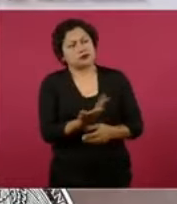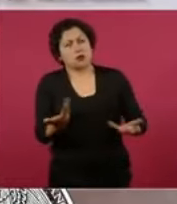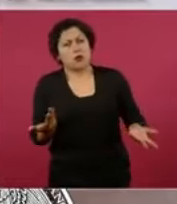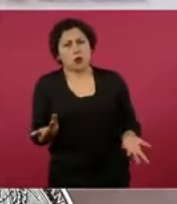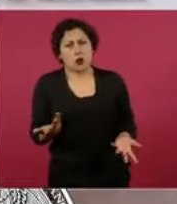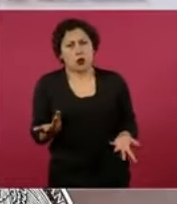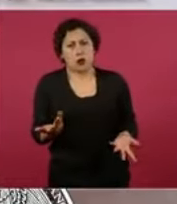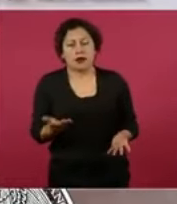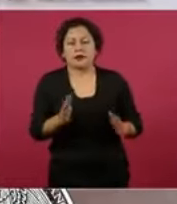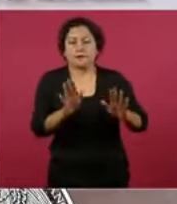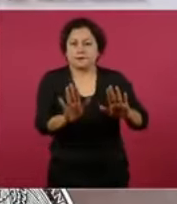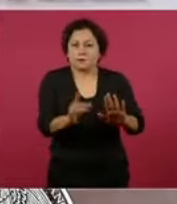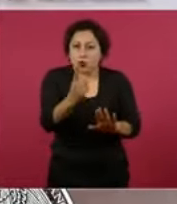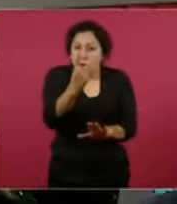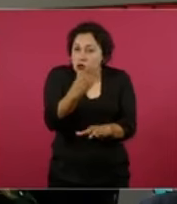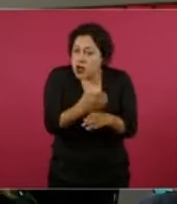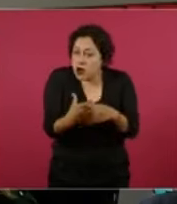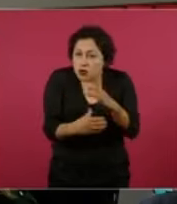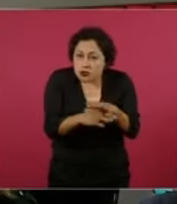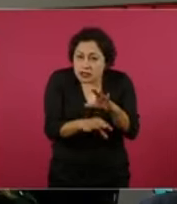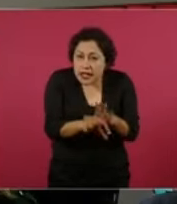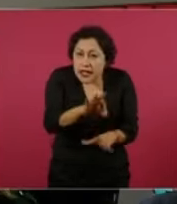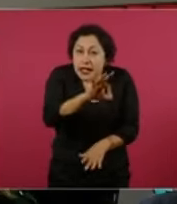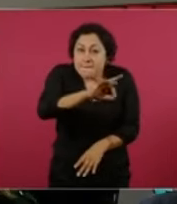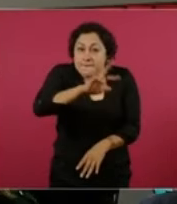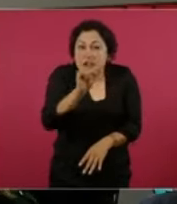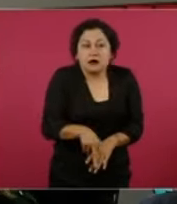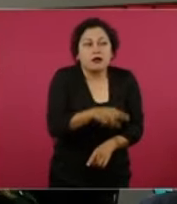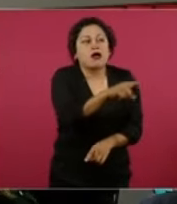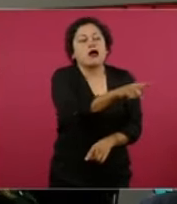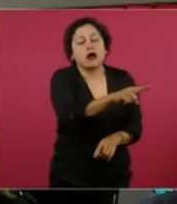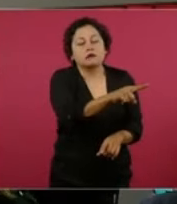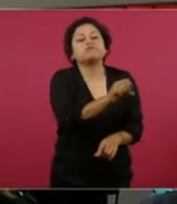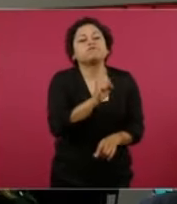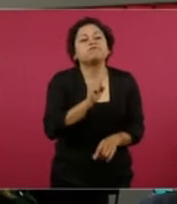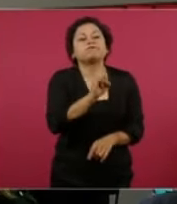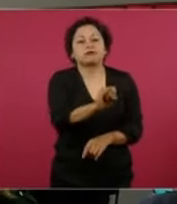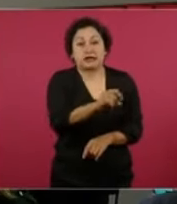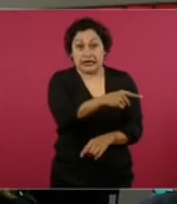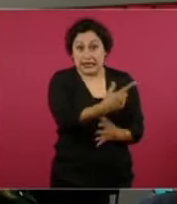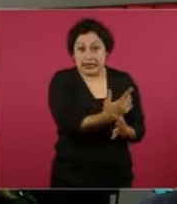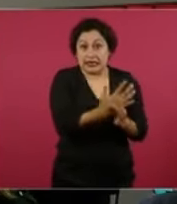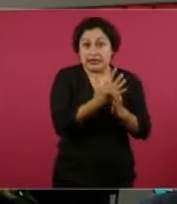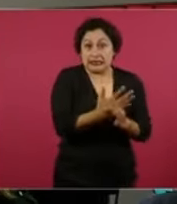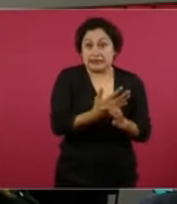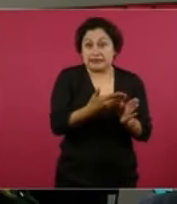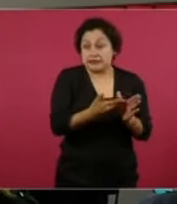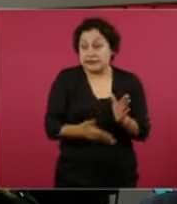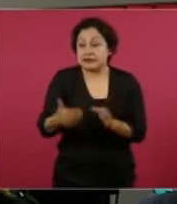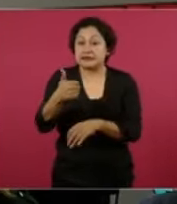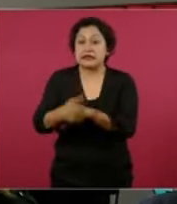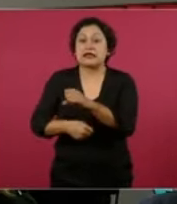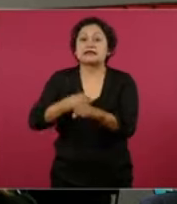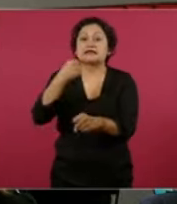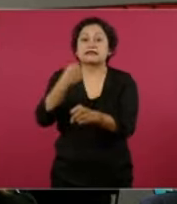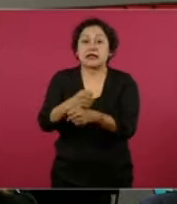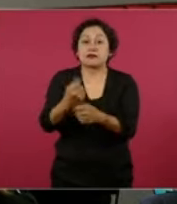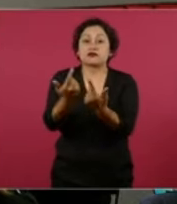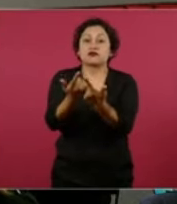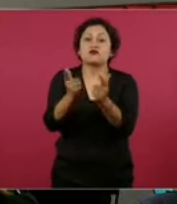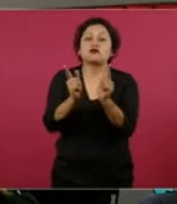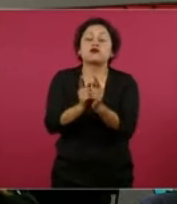verdad. Fue en lo único que acertaron y es que para el sexto año los partidos de oposición estarían